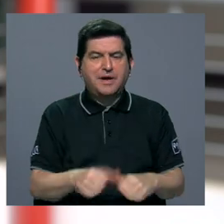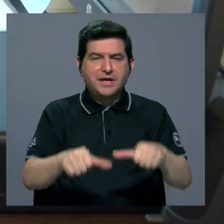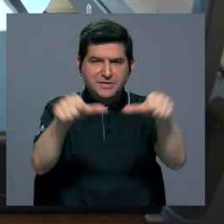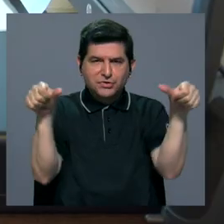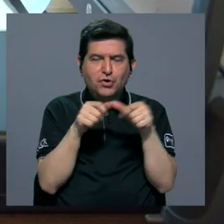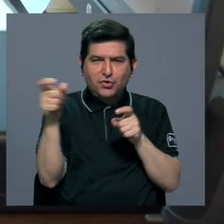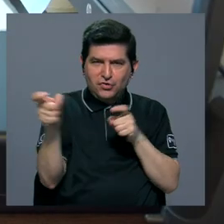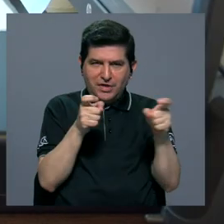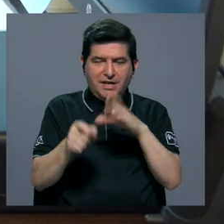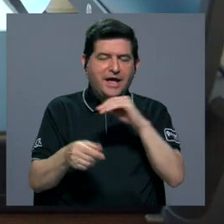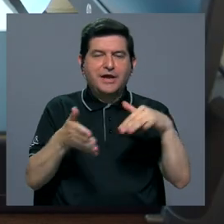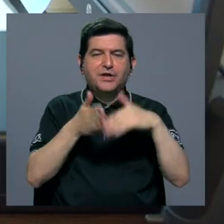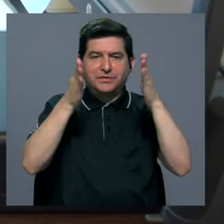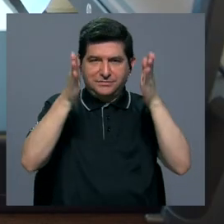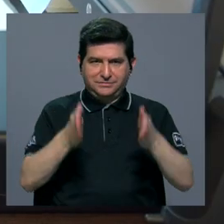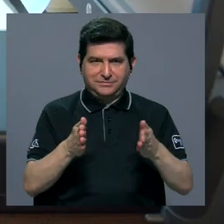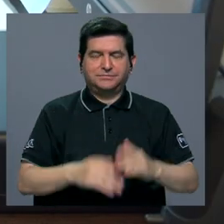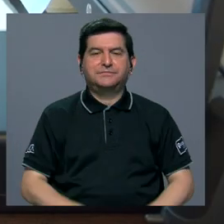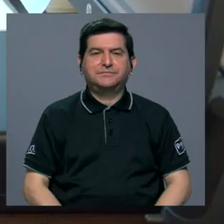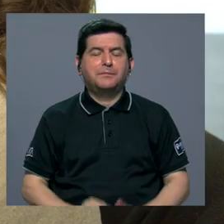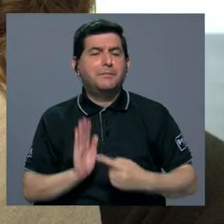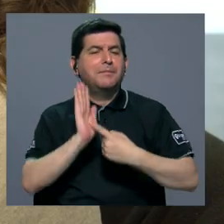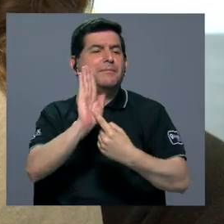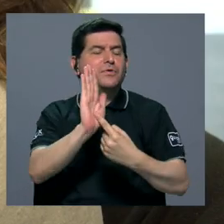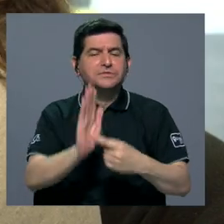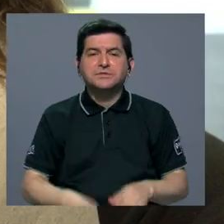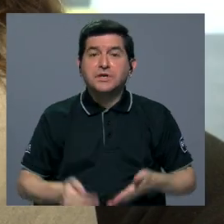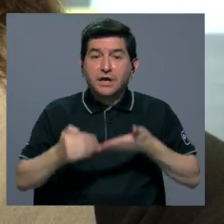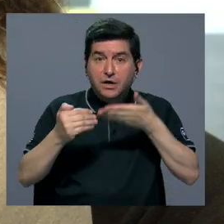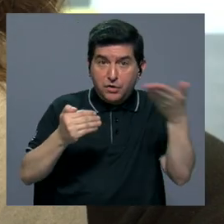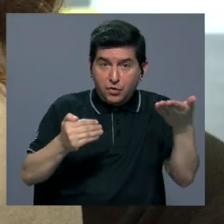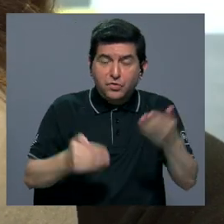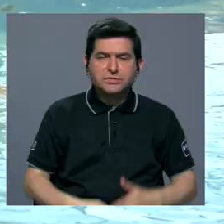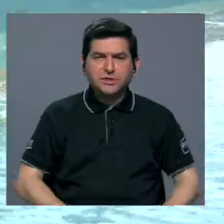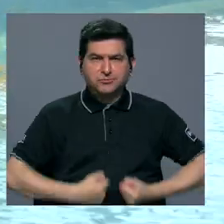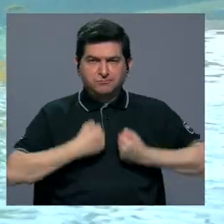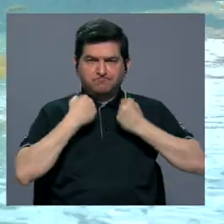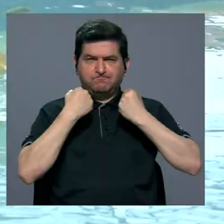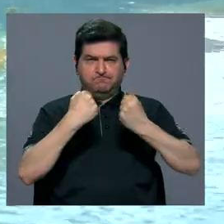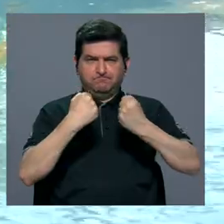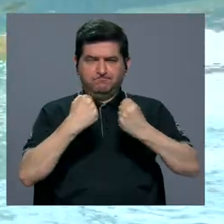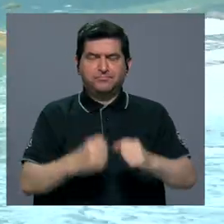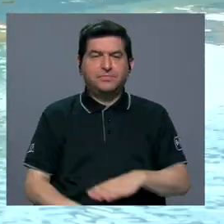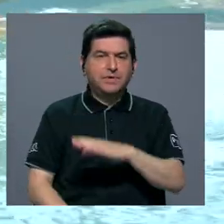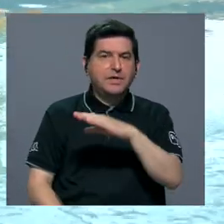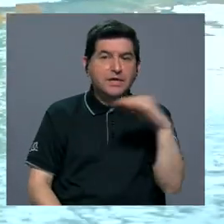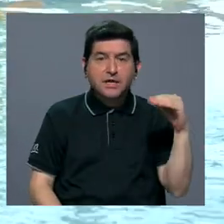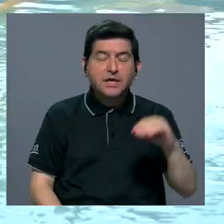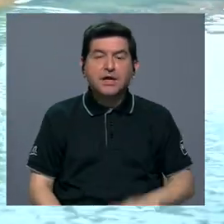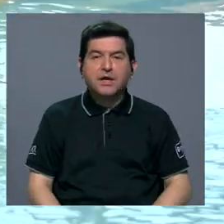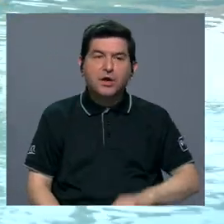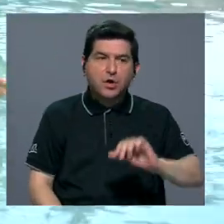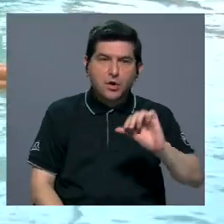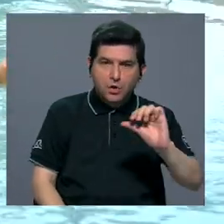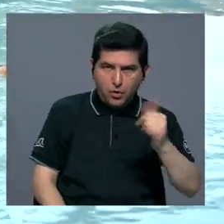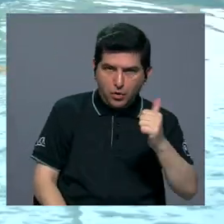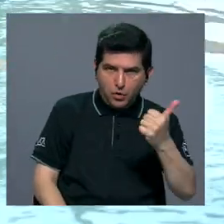administrativo y estudiantil reflejando aquellas cosas que son fortaleza y aquellas que son